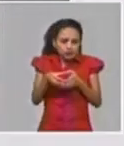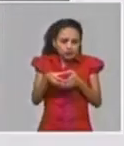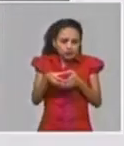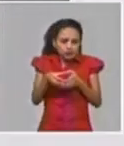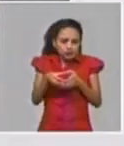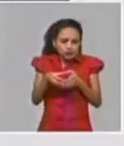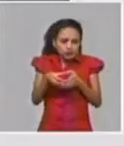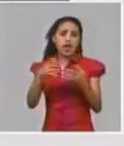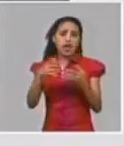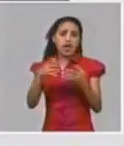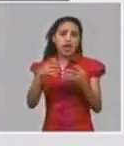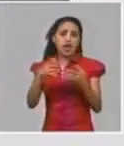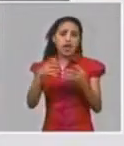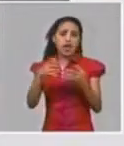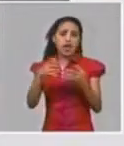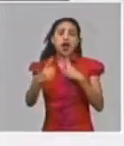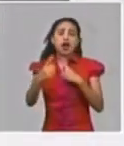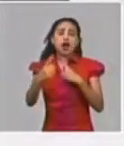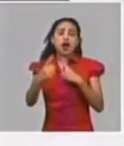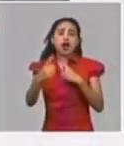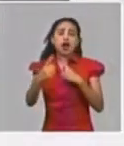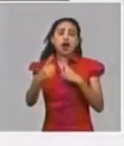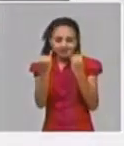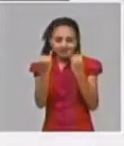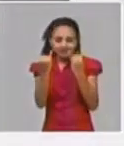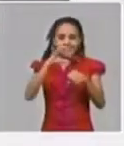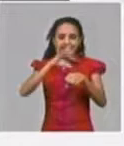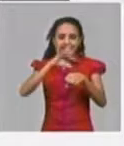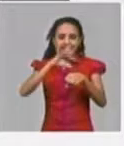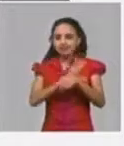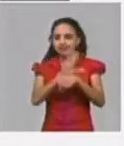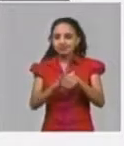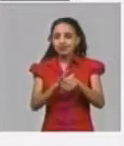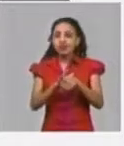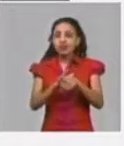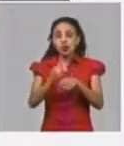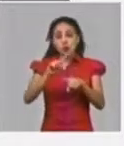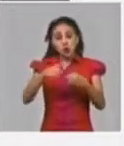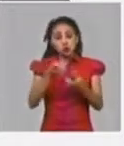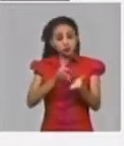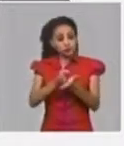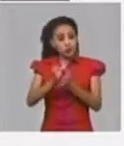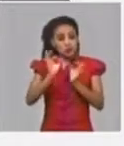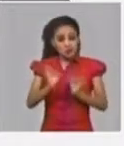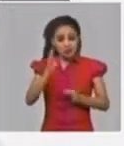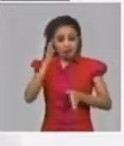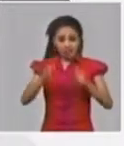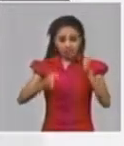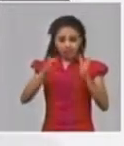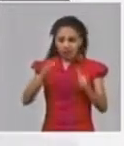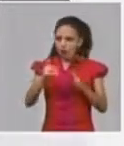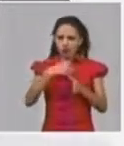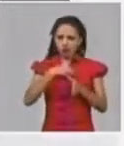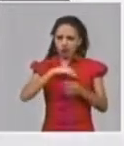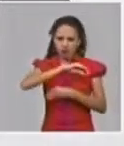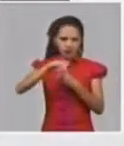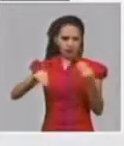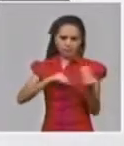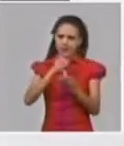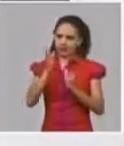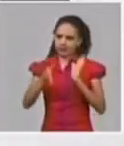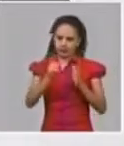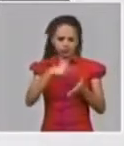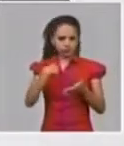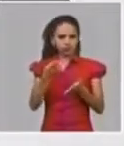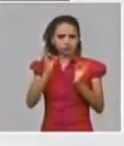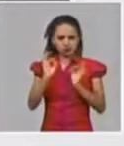explicado lo que nos permite que aún nos mantengamos en esta fase y no hayamos tenido que cambiar de fase en